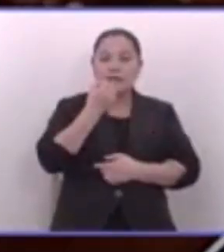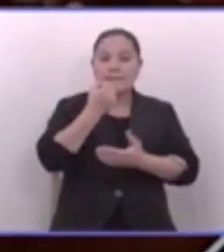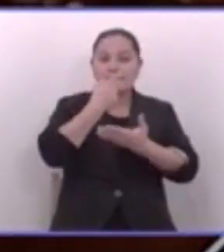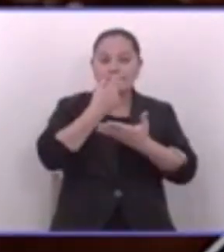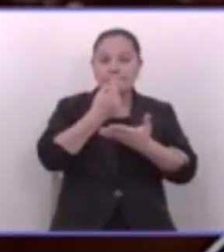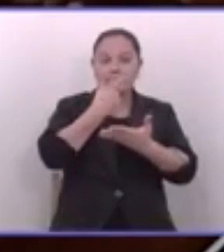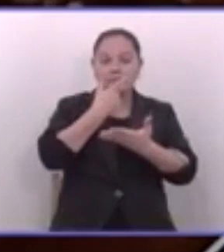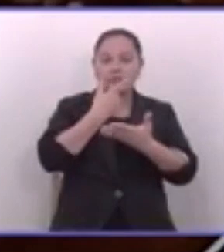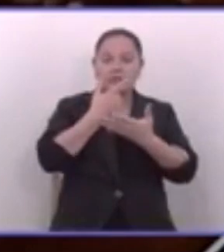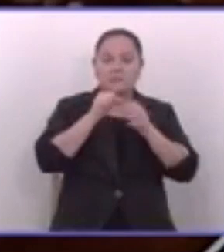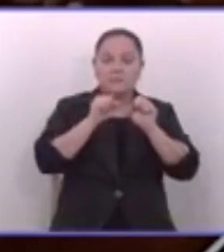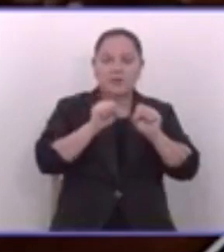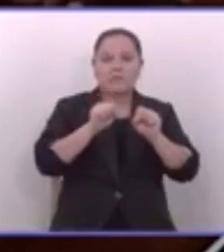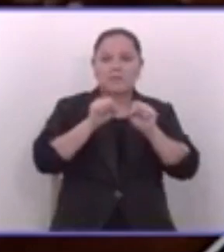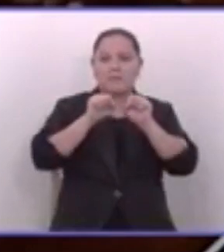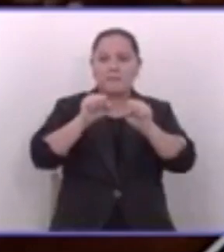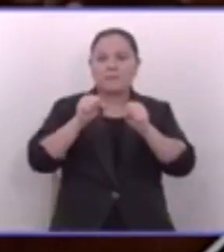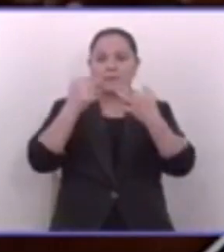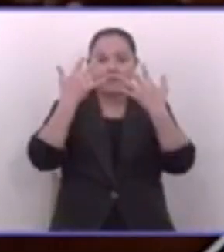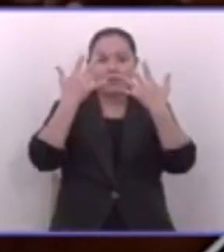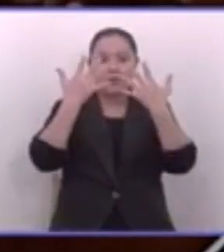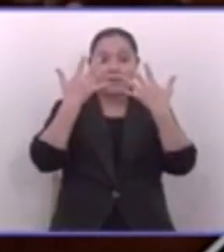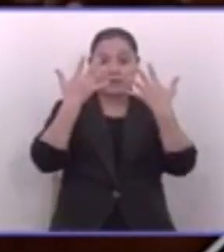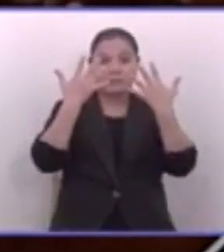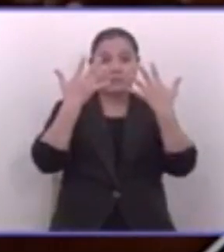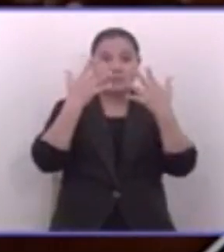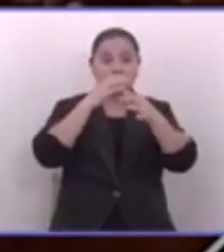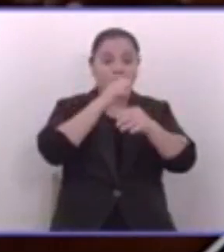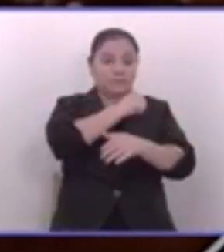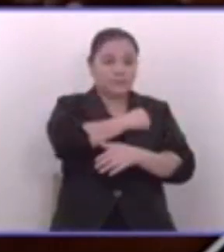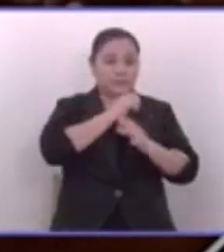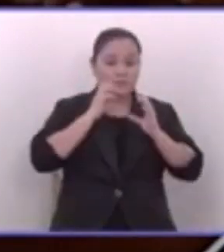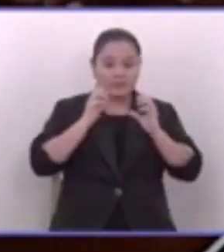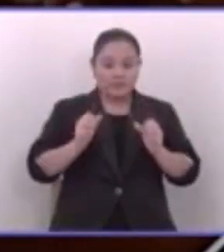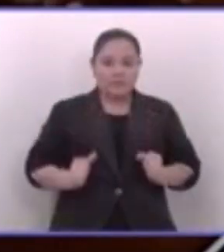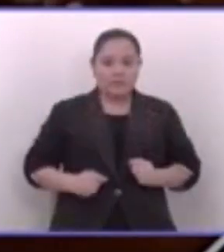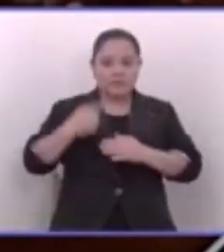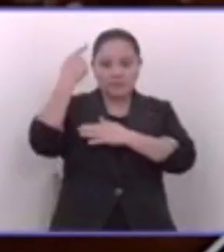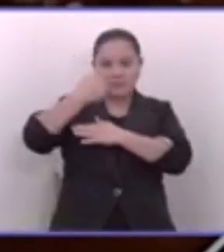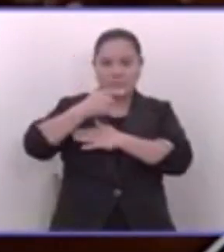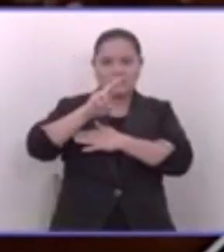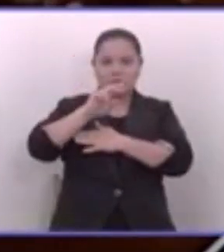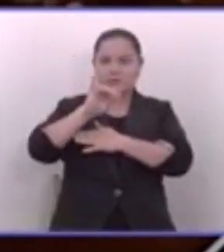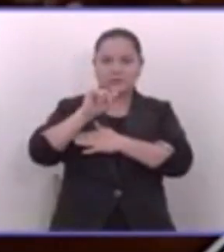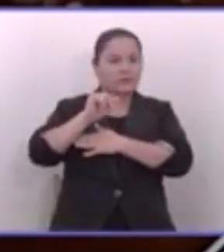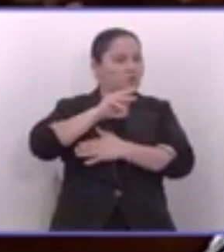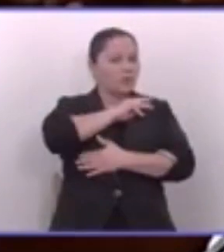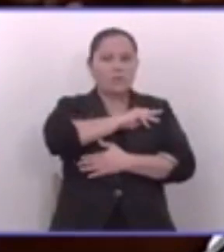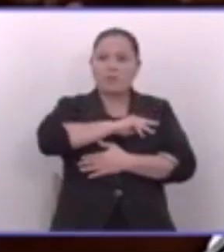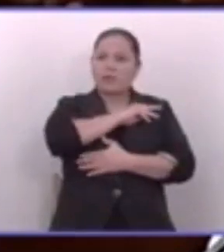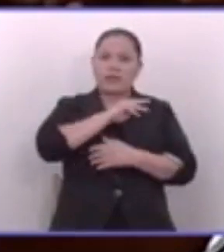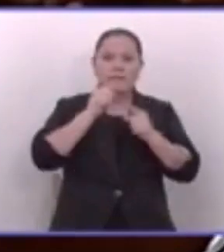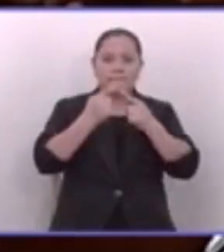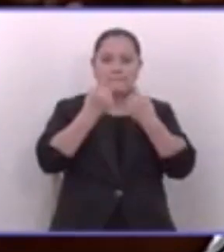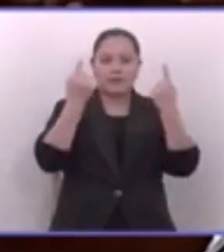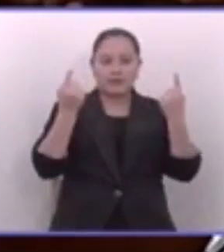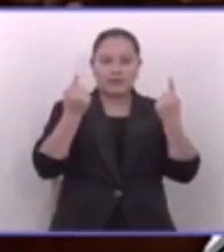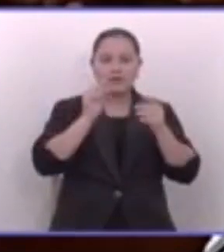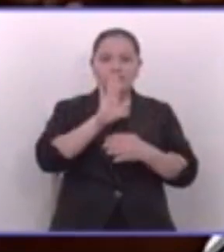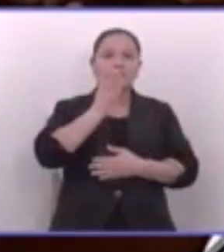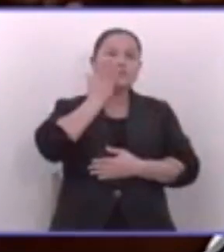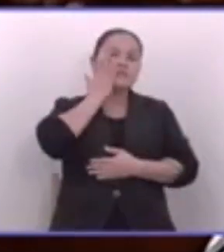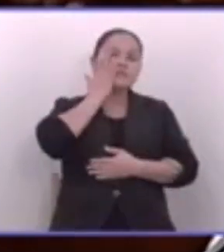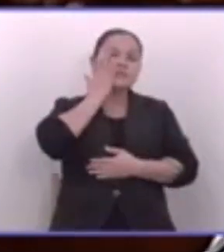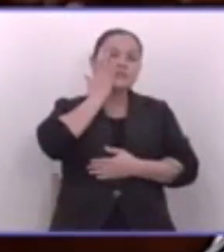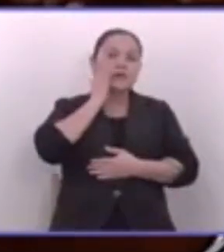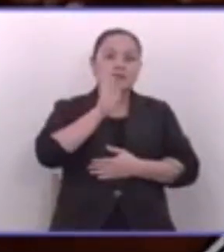van muriendo en las manos del Estado durante este régimen de excepción inmoral. Sus madres,